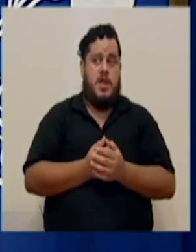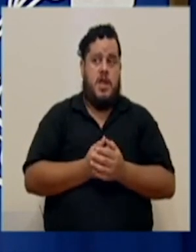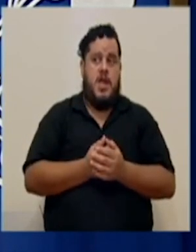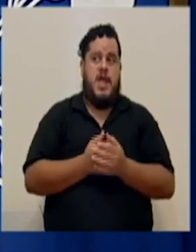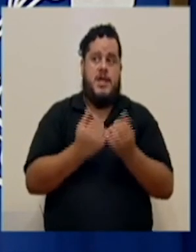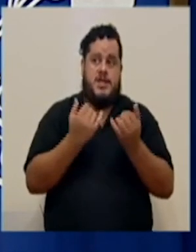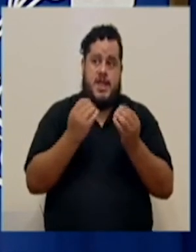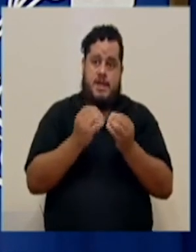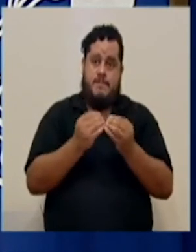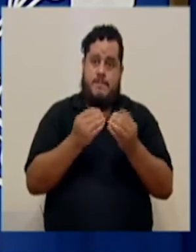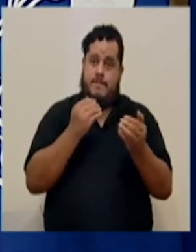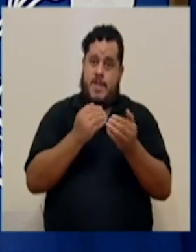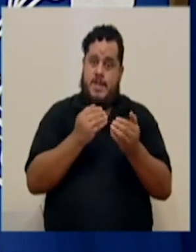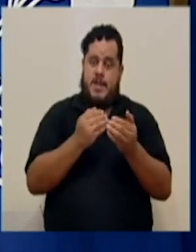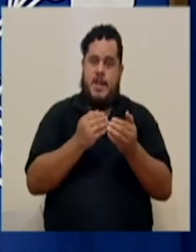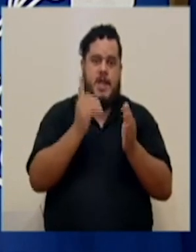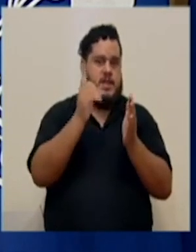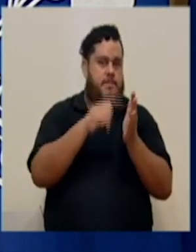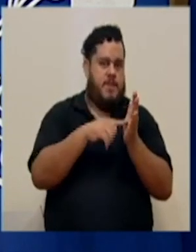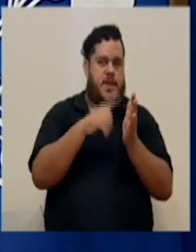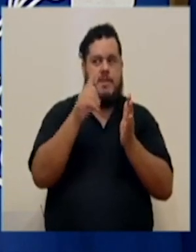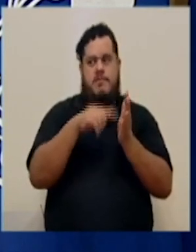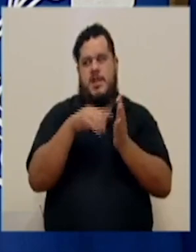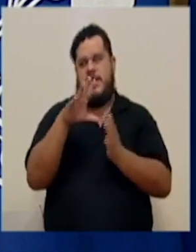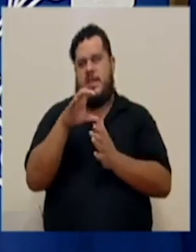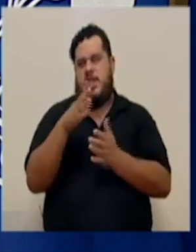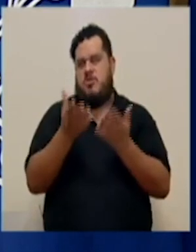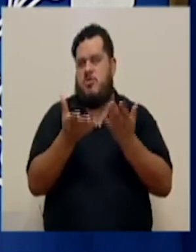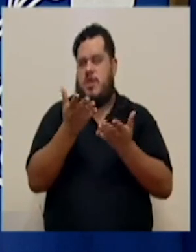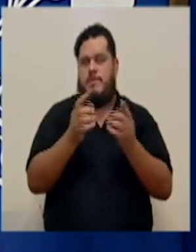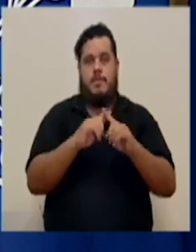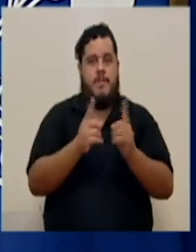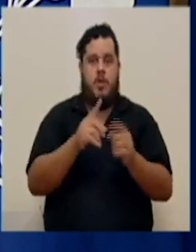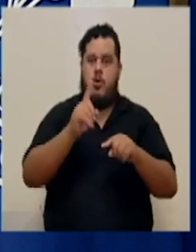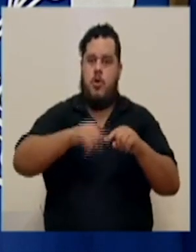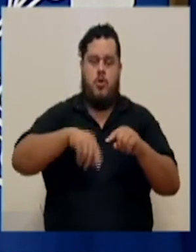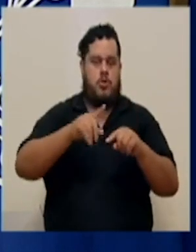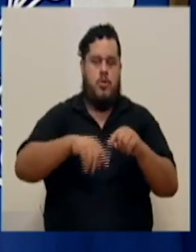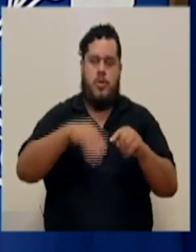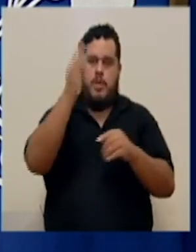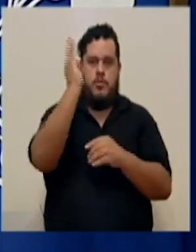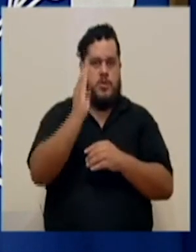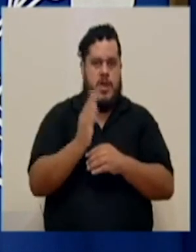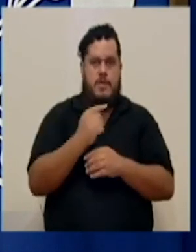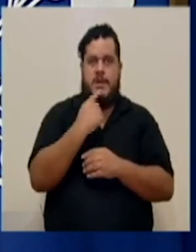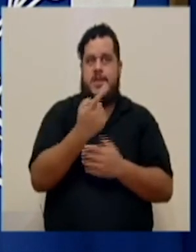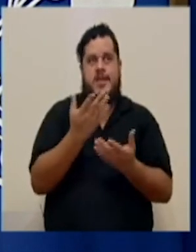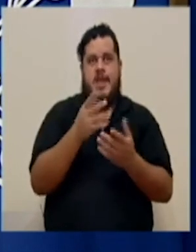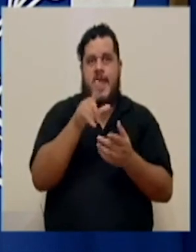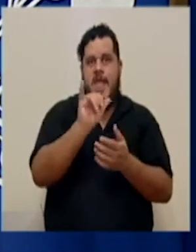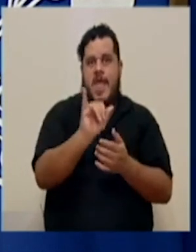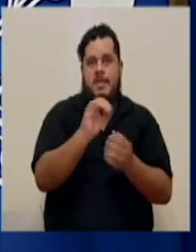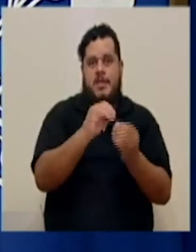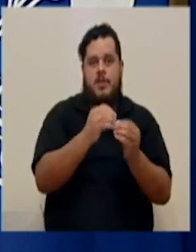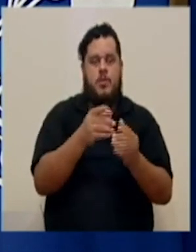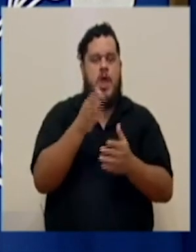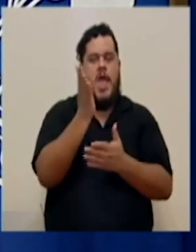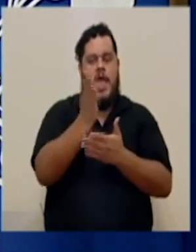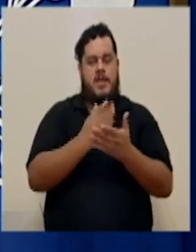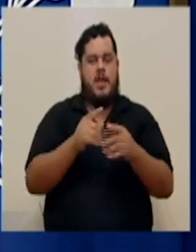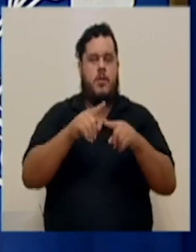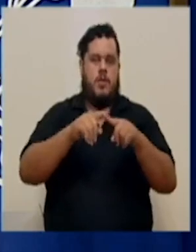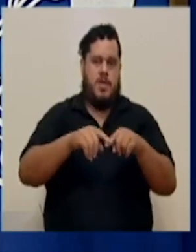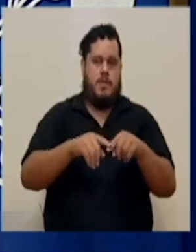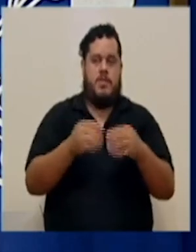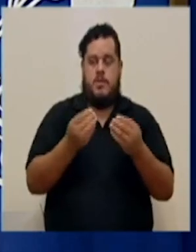más cerca entre mil y mil quinientos posiblemente pero no podemos jamás aventurarnos a decir que esa es la cifra. Eso es algo que va a depender